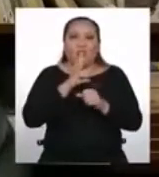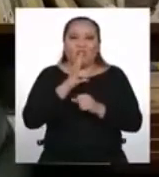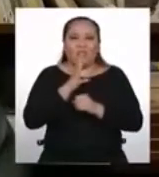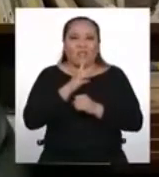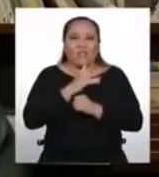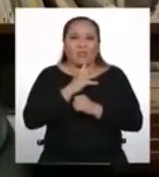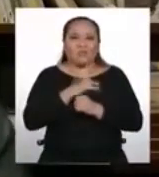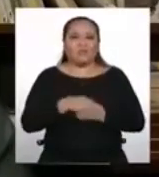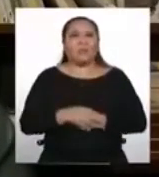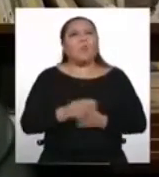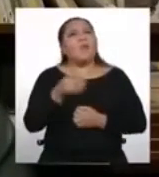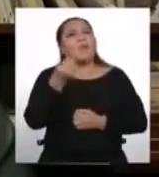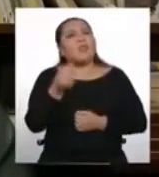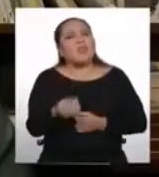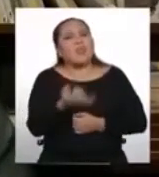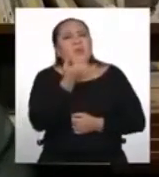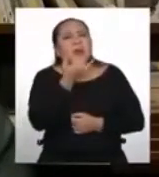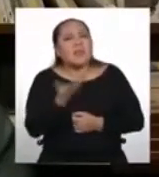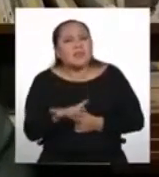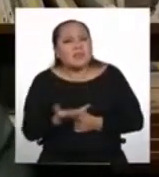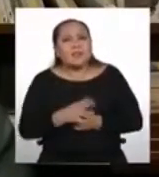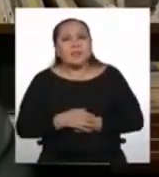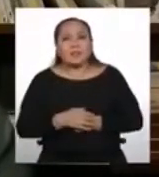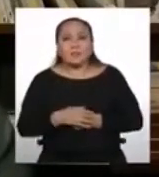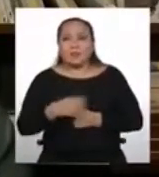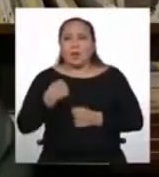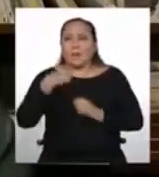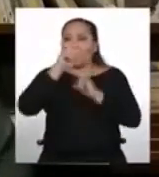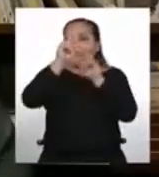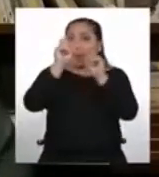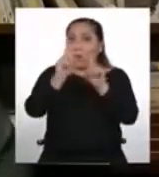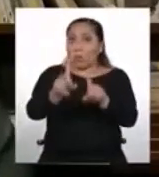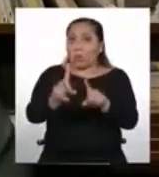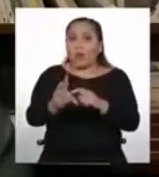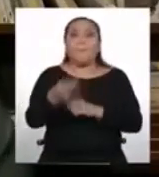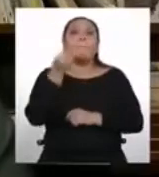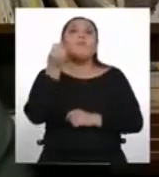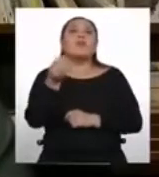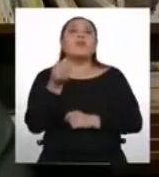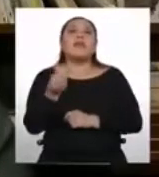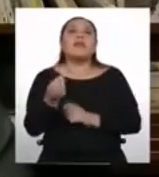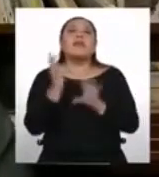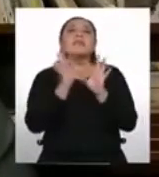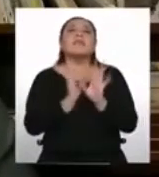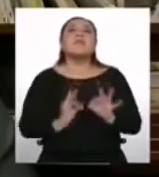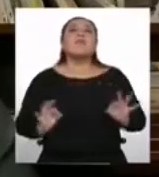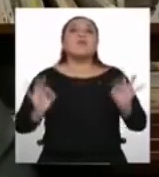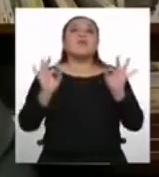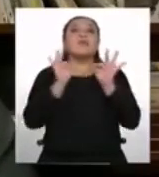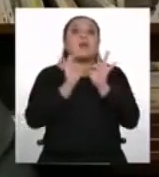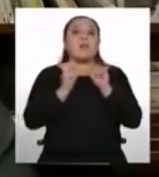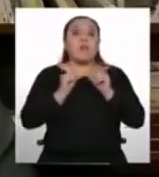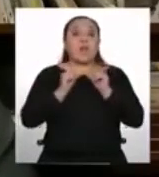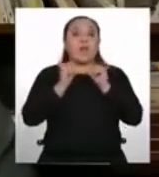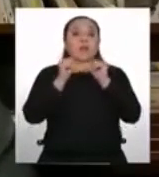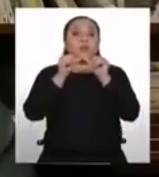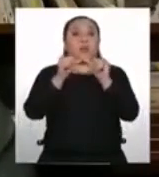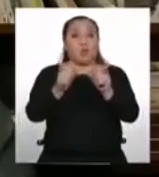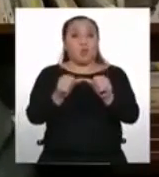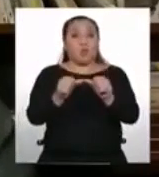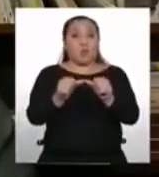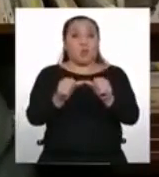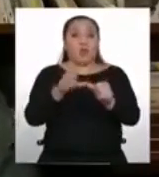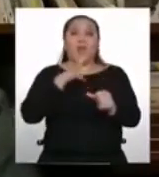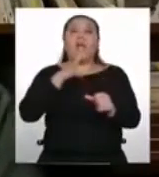Entonces, una pregunta que planteo es, ¿por qué deberíamos mantener vivas nuestras lenguas indígenas?